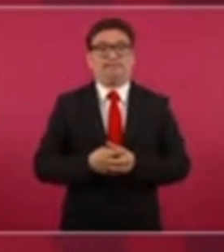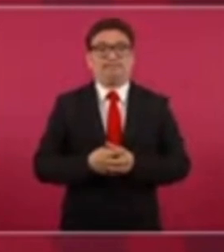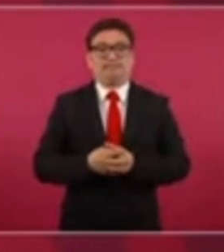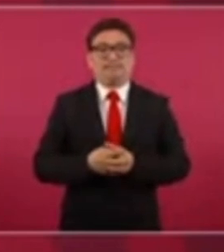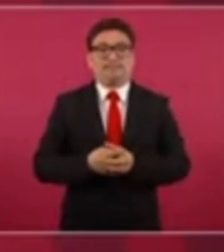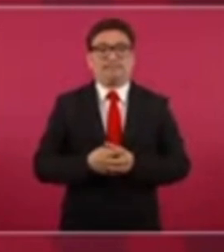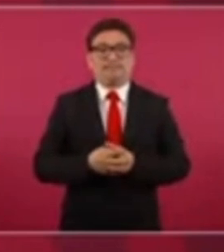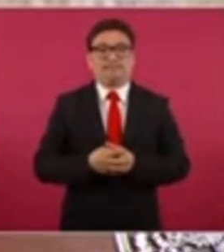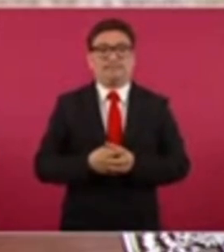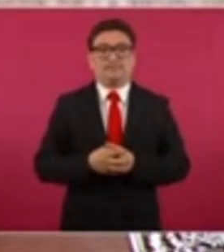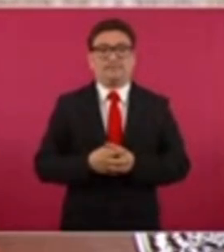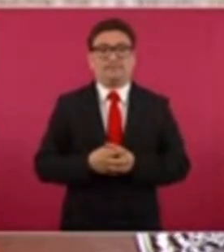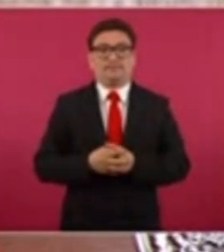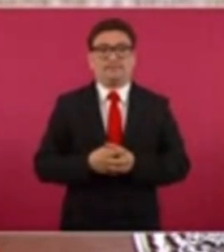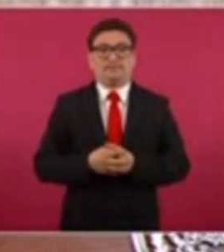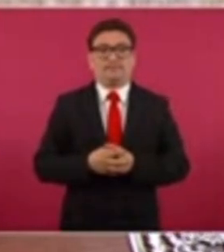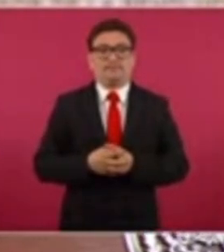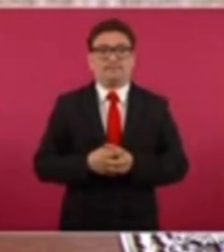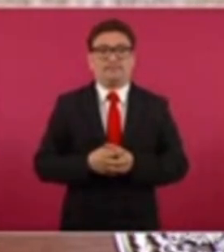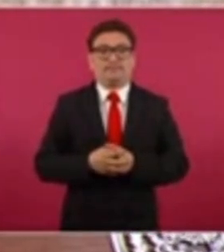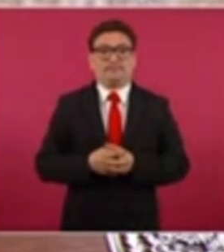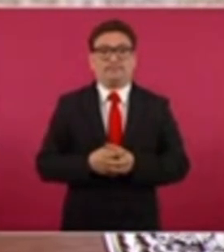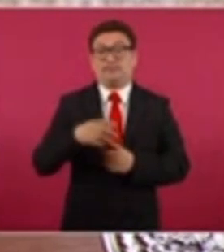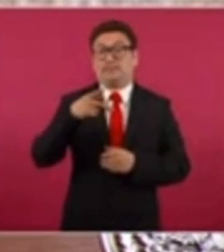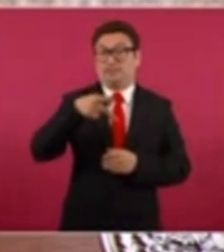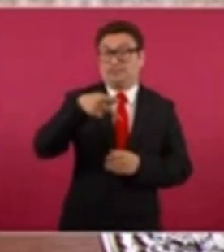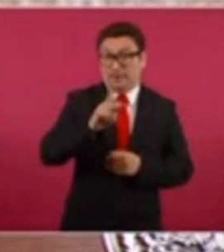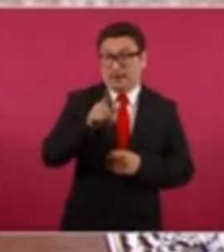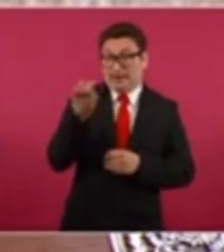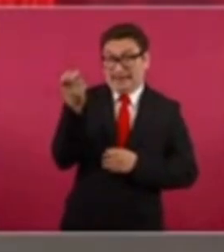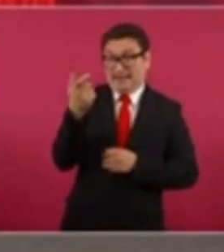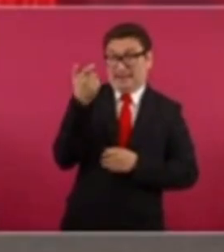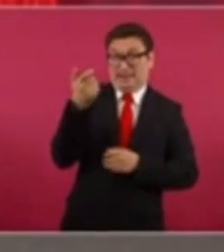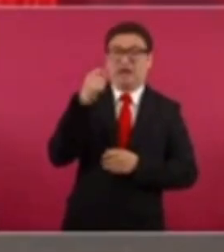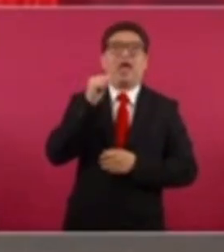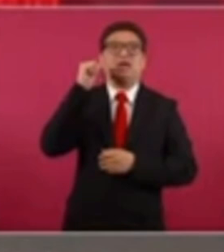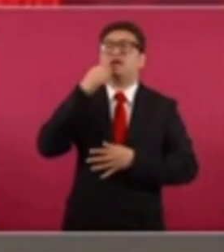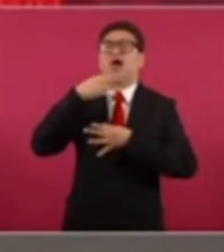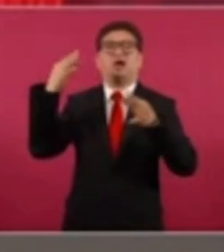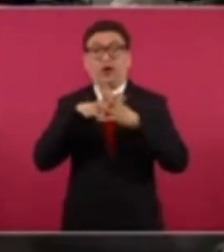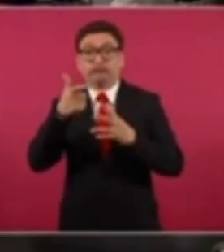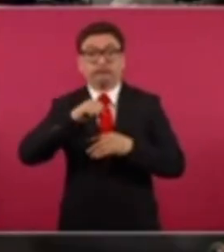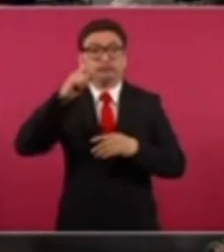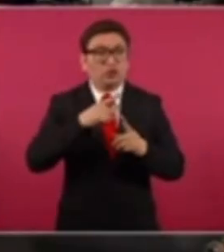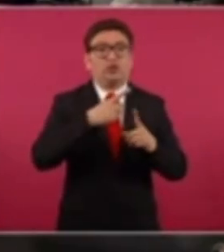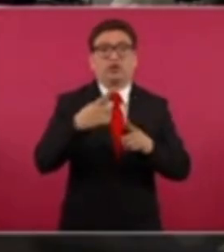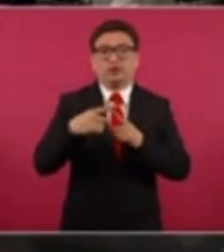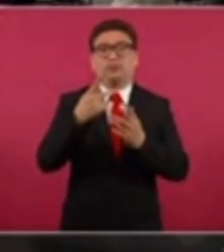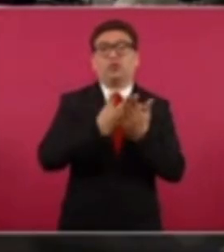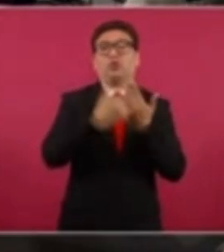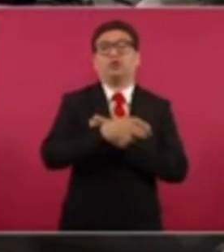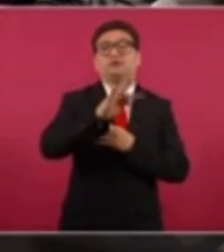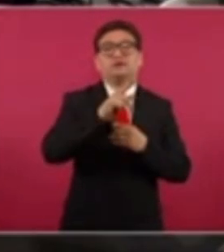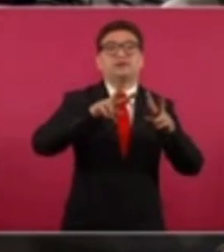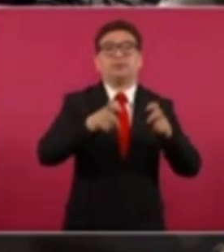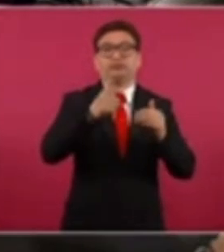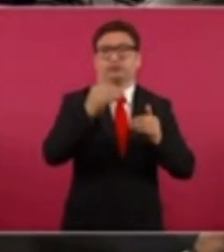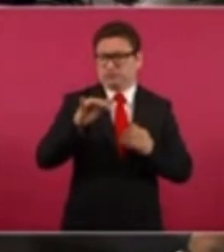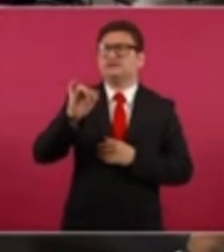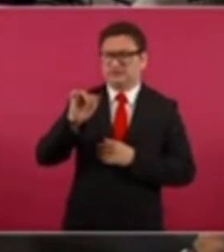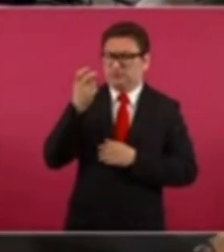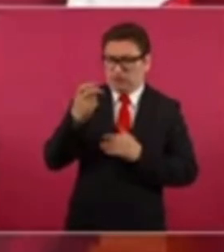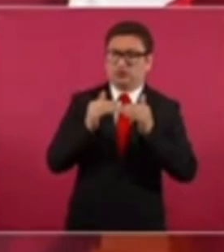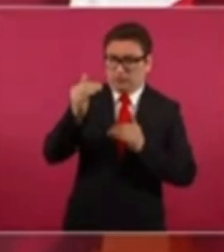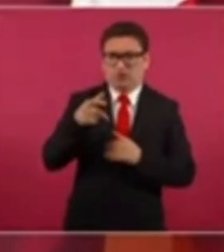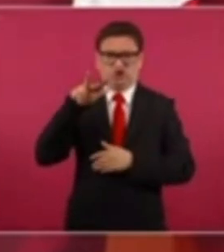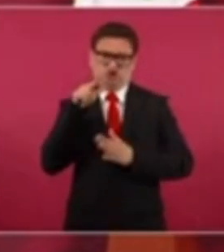Pero no tiene que ver con esos costos que se dieron a conocer ayer o antier. ¿No pegó también al proyecto el tema de los incrementos? aumento,